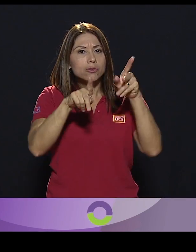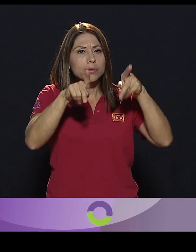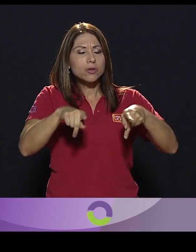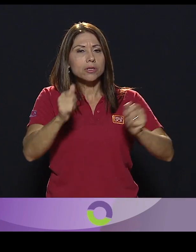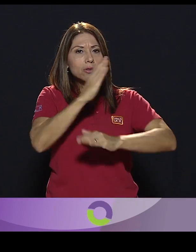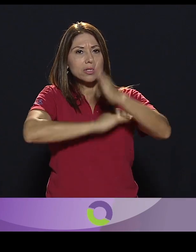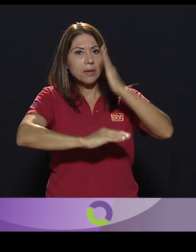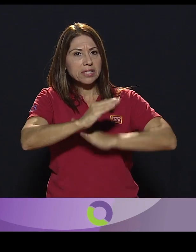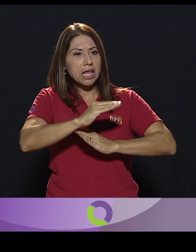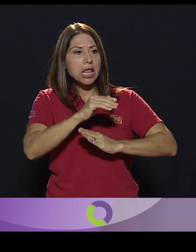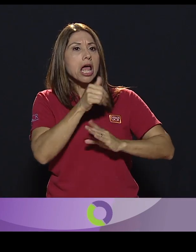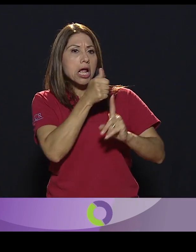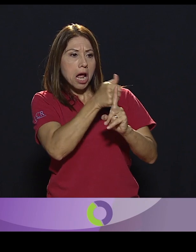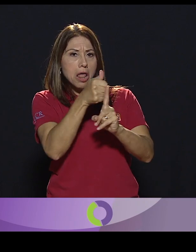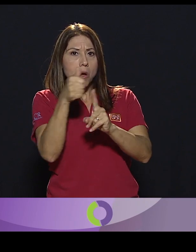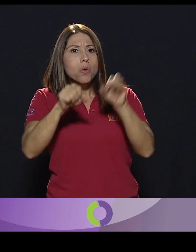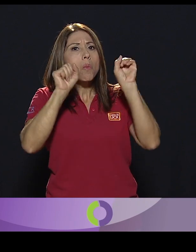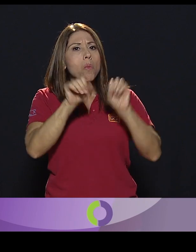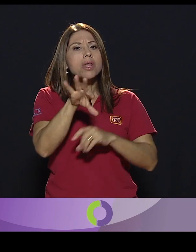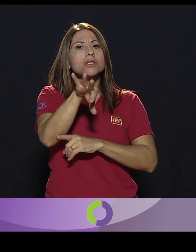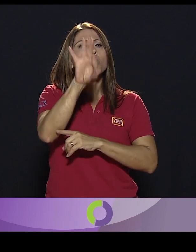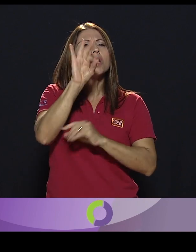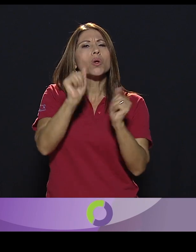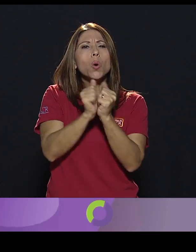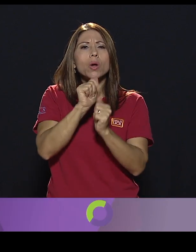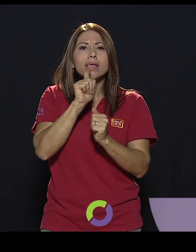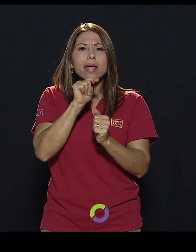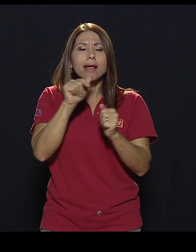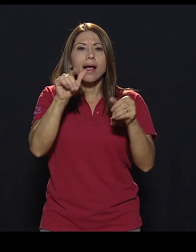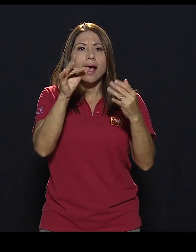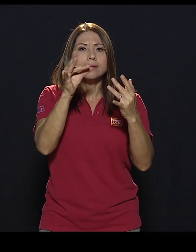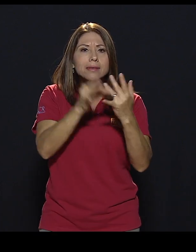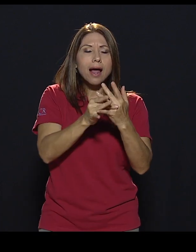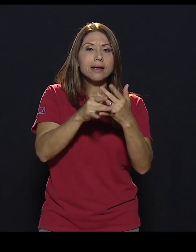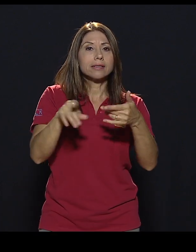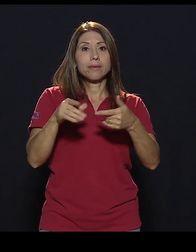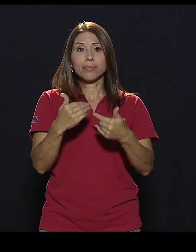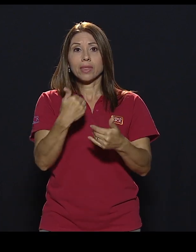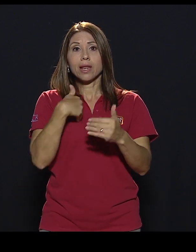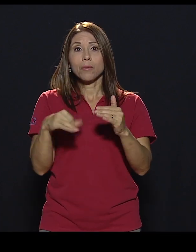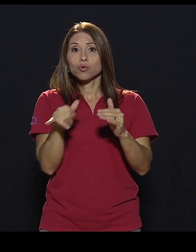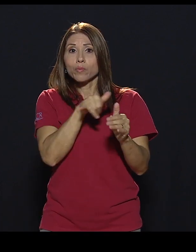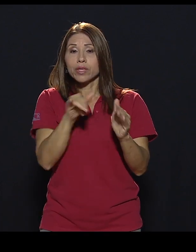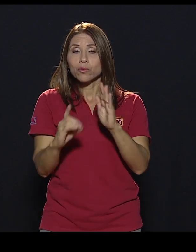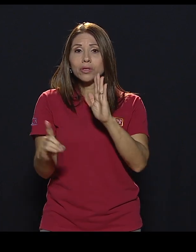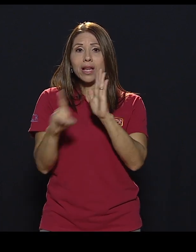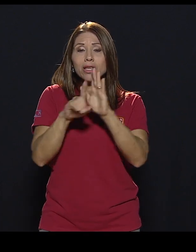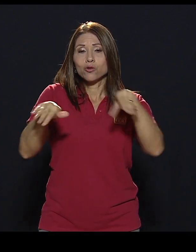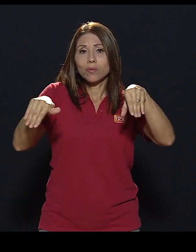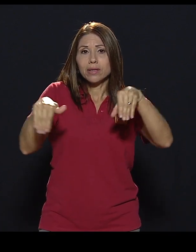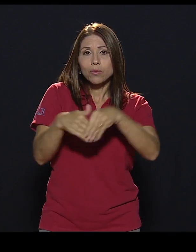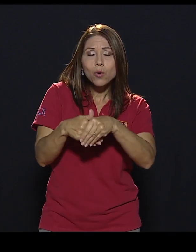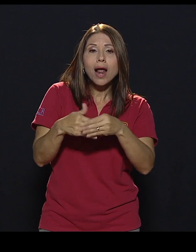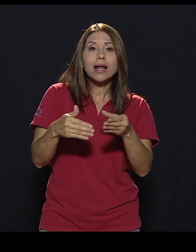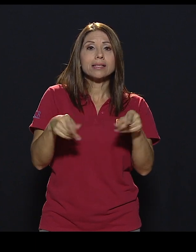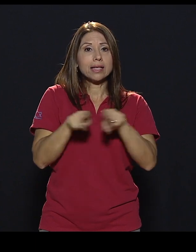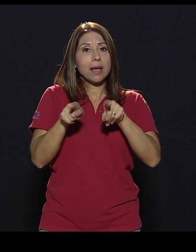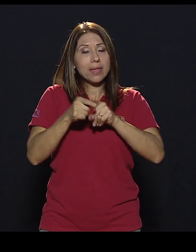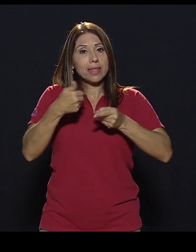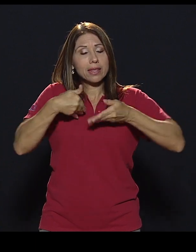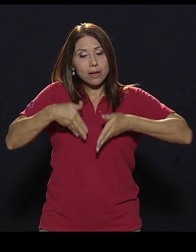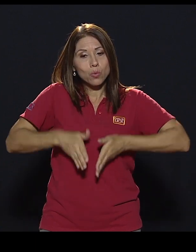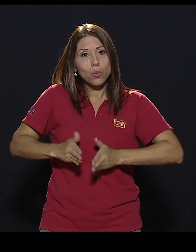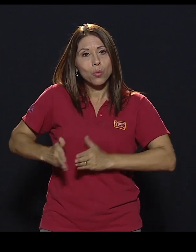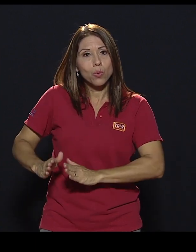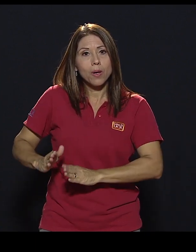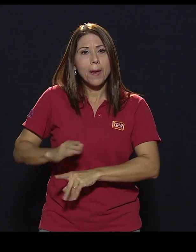discapacidad a elegir con quién casarse, ¿verdad? De que tenemos los mismos derechos matrimoniales y de reproducción,